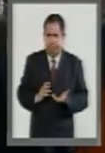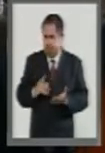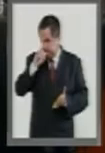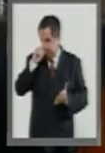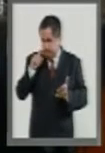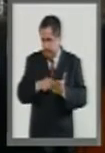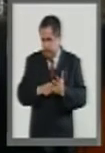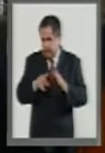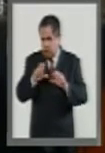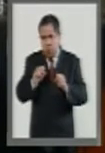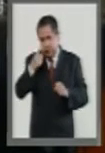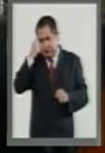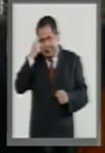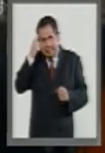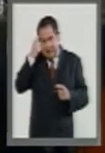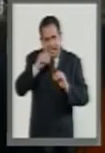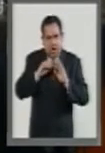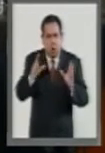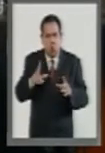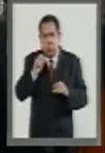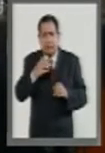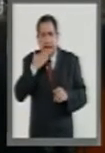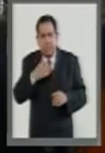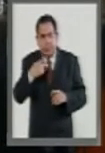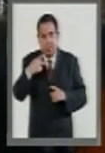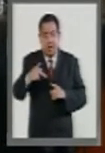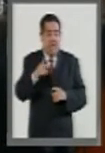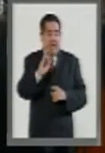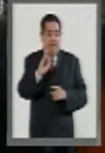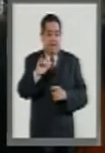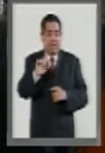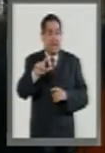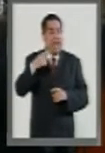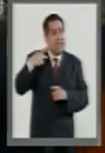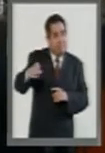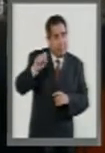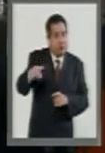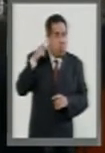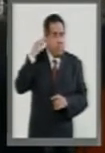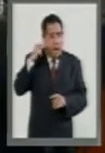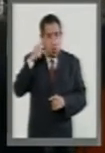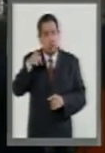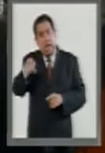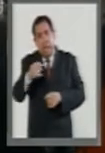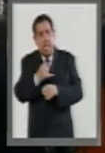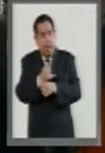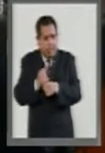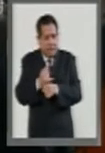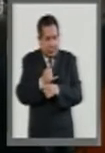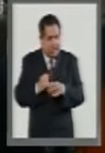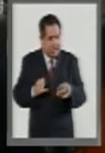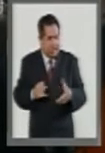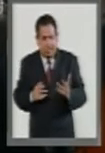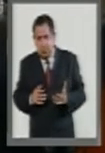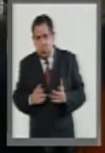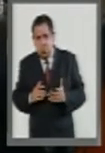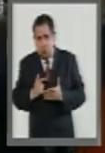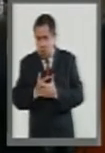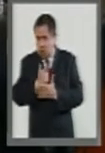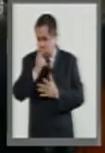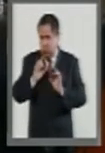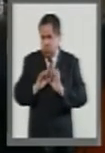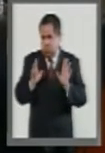creo que no es lógico, no es sano que el fiscal de ese Estado investigue un asunto tan trascendental